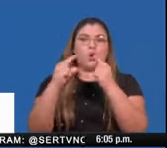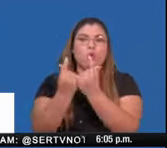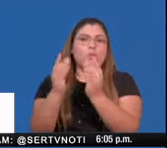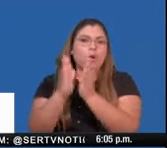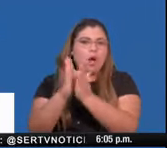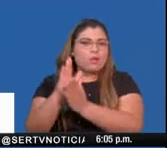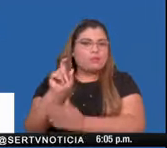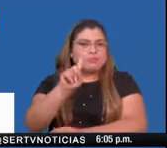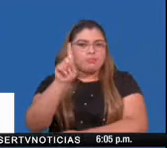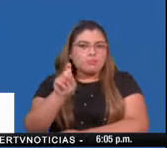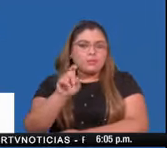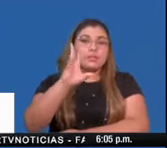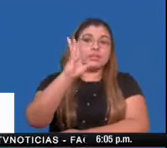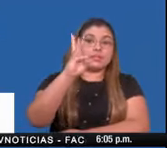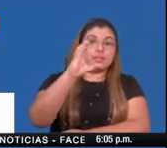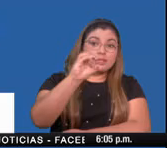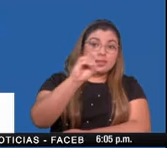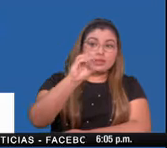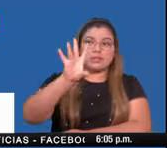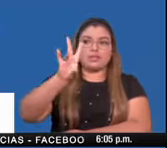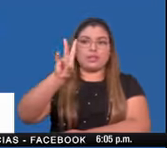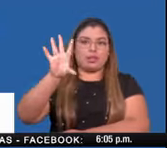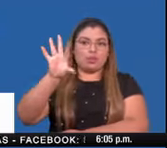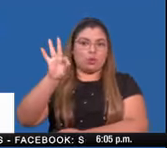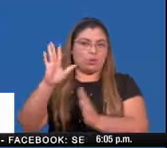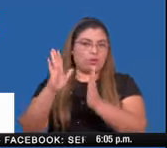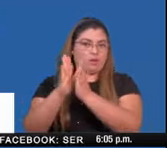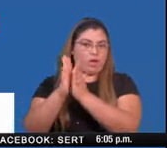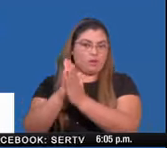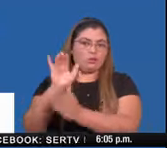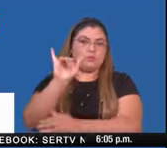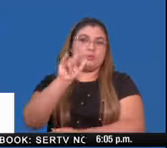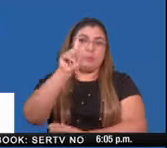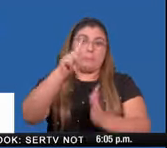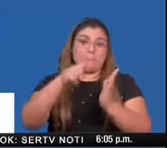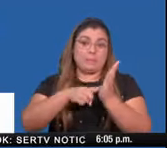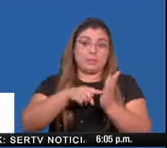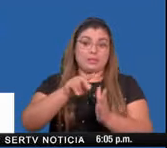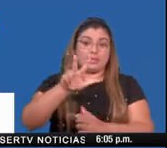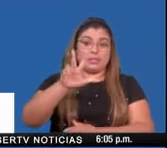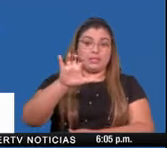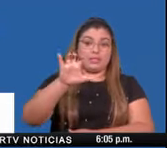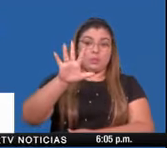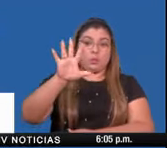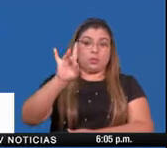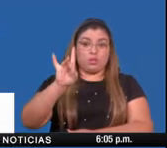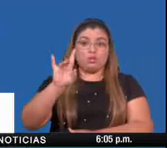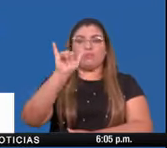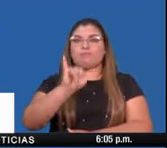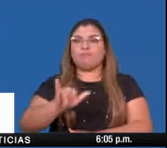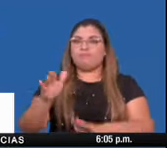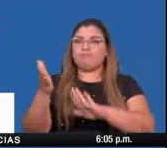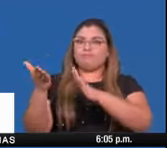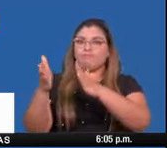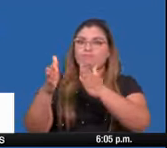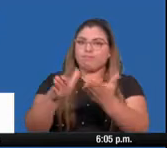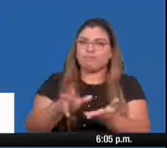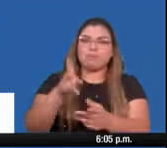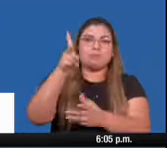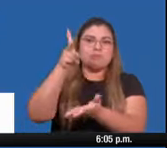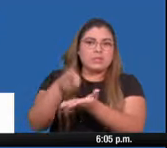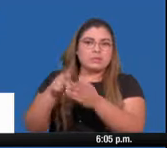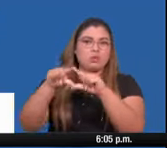60 a 79 años, con 1.358, es en donde persiste este